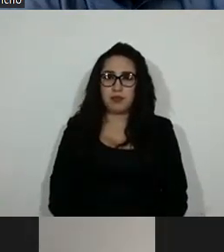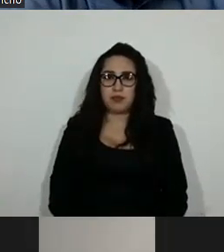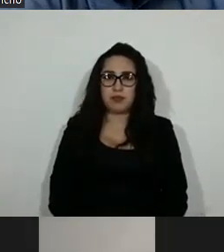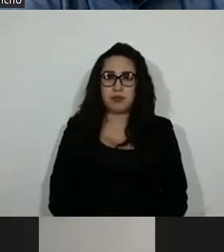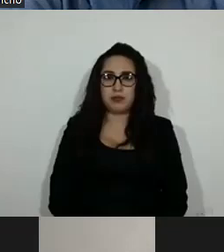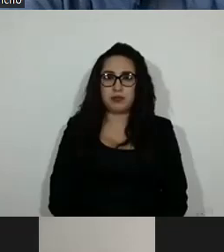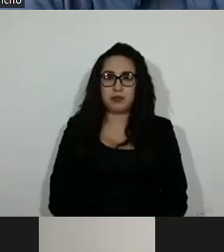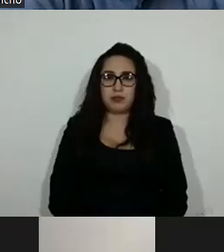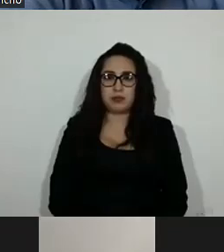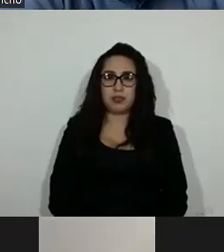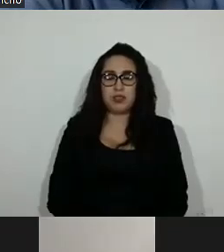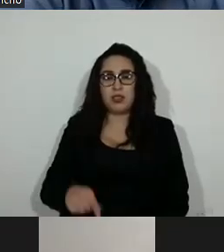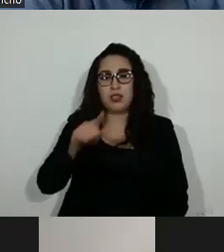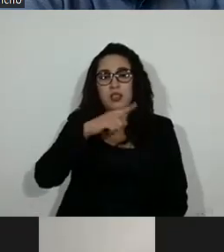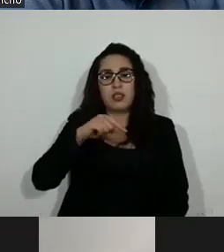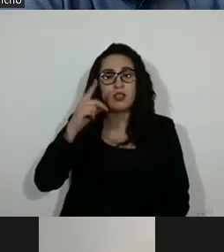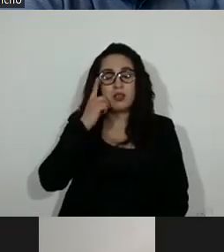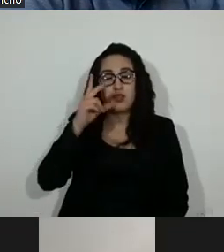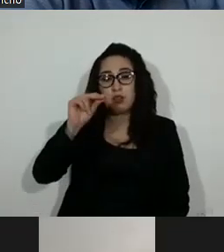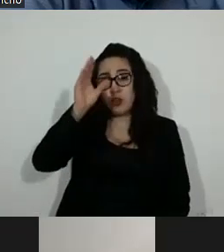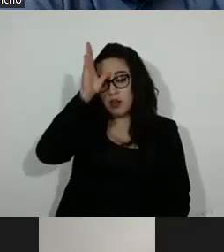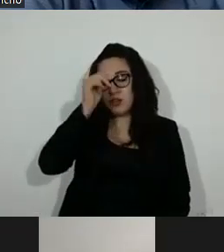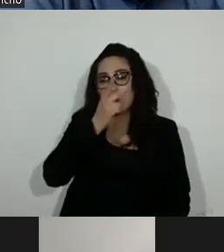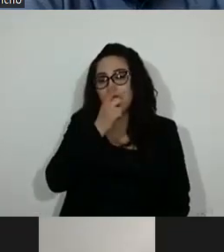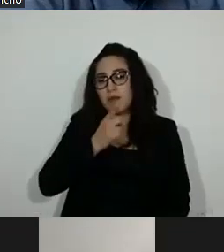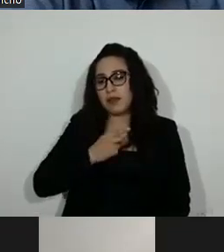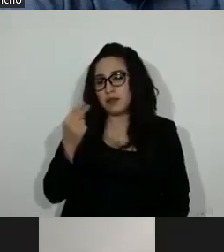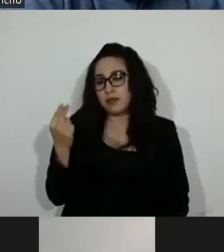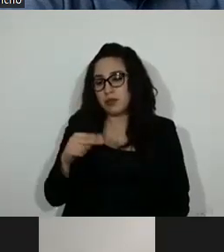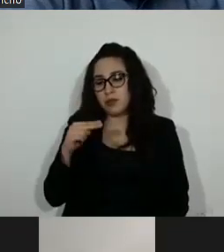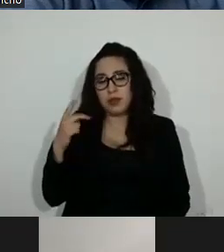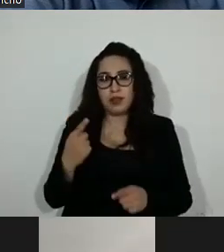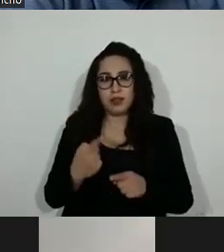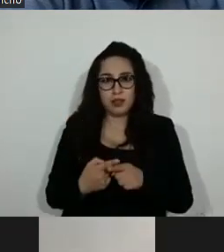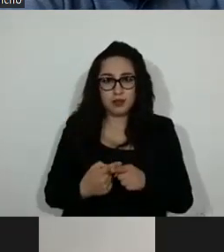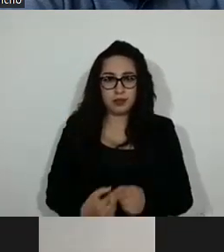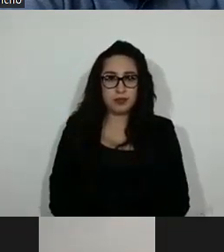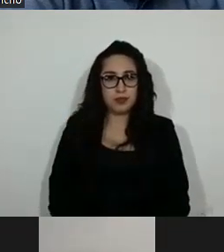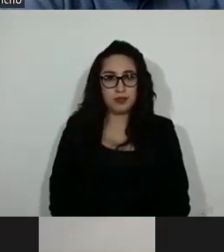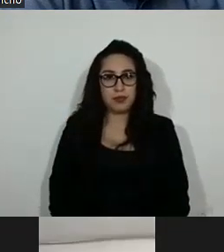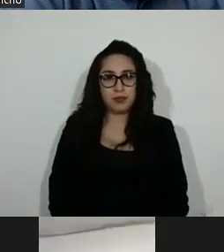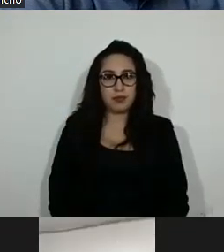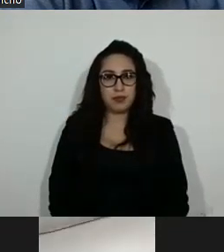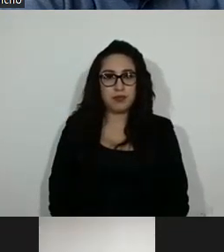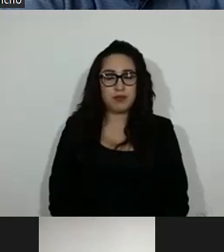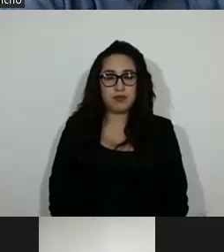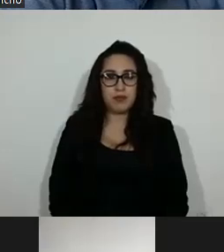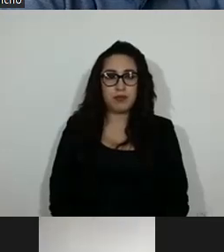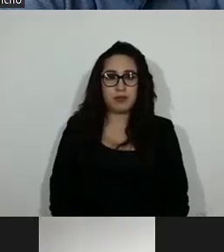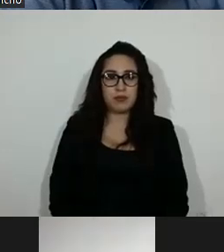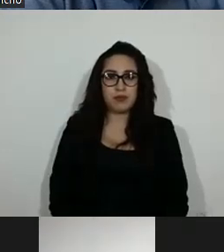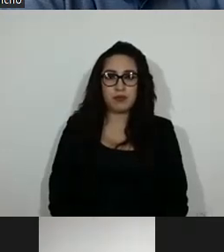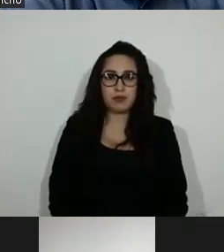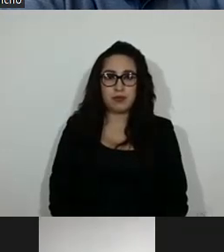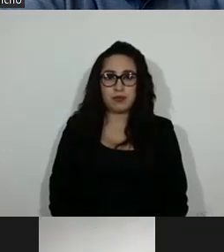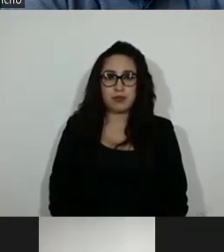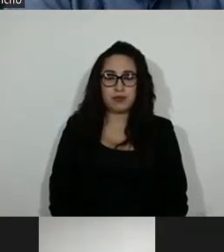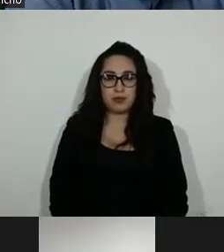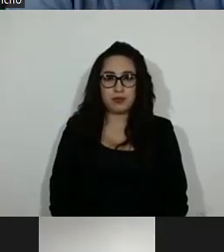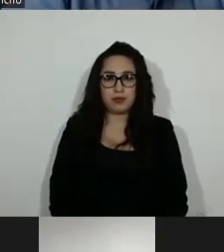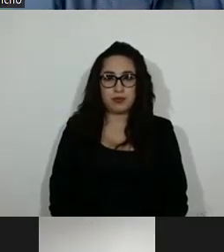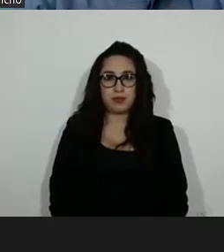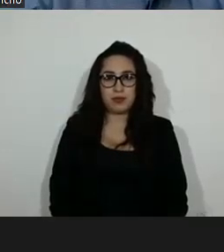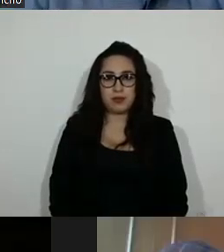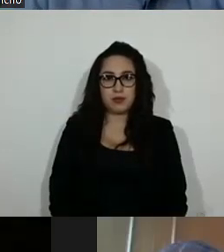estén por la negativa, sírvanse manifestarlo de viva voz diciendo su nombre completo.